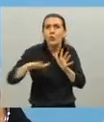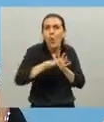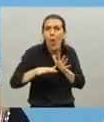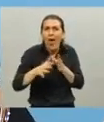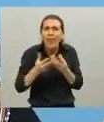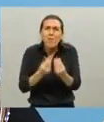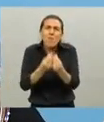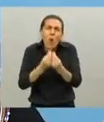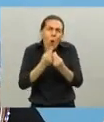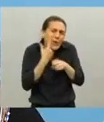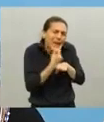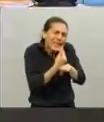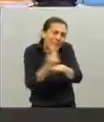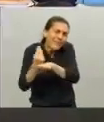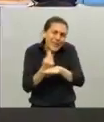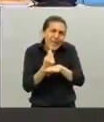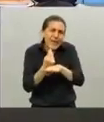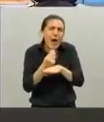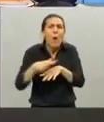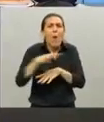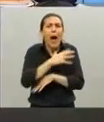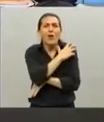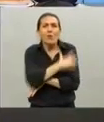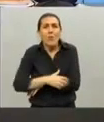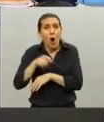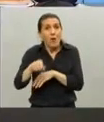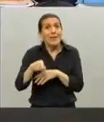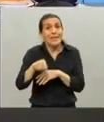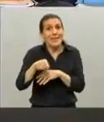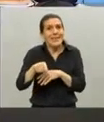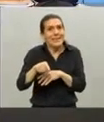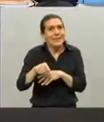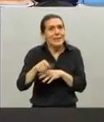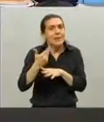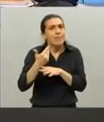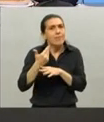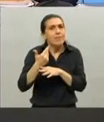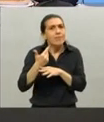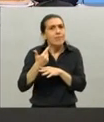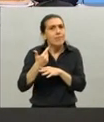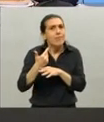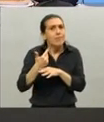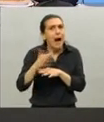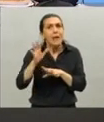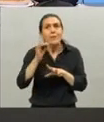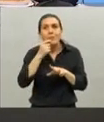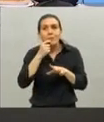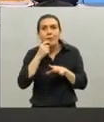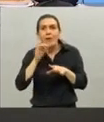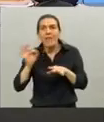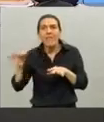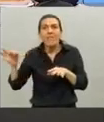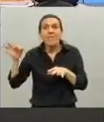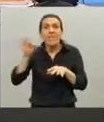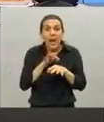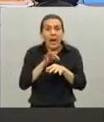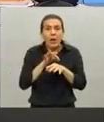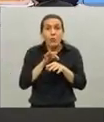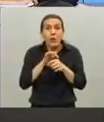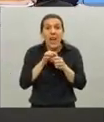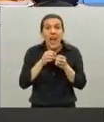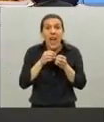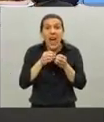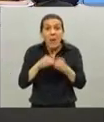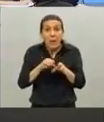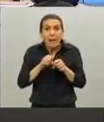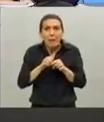urbana, en los lugares de los barrios populares, es donde cuando llega el virus, la